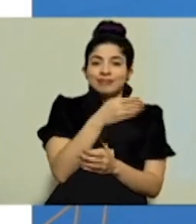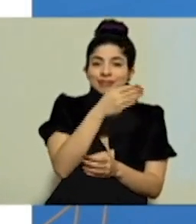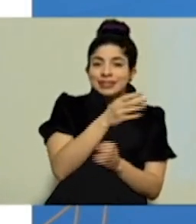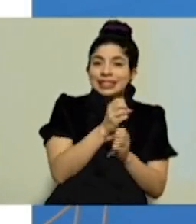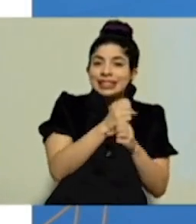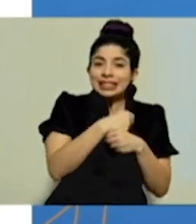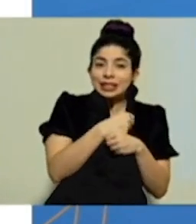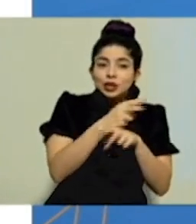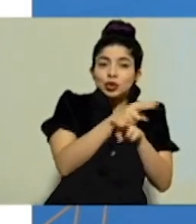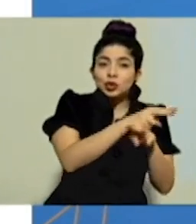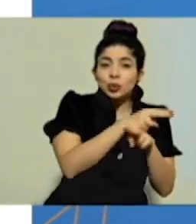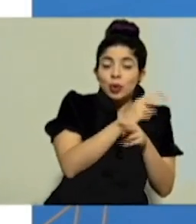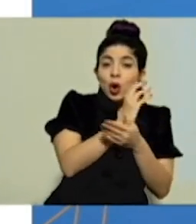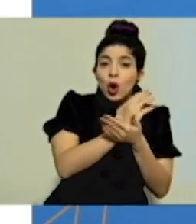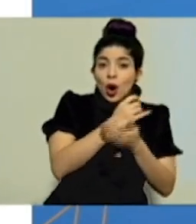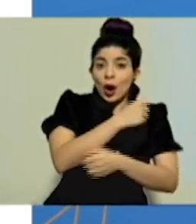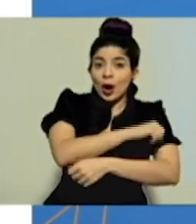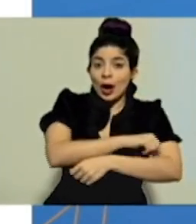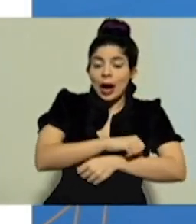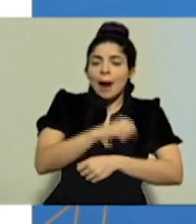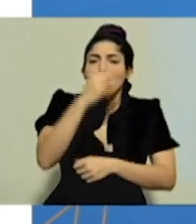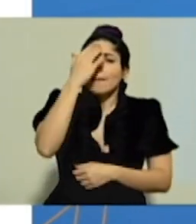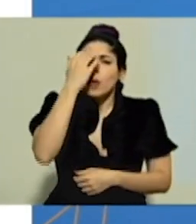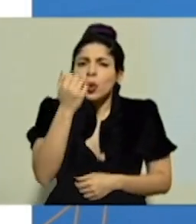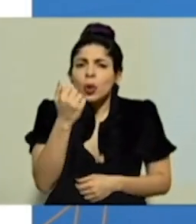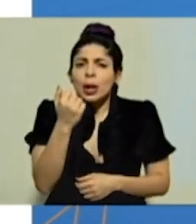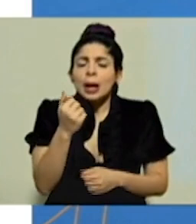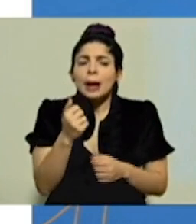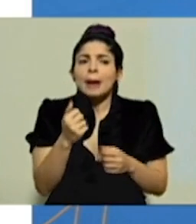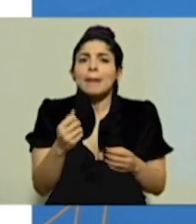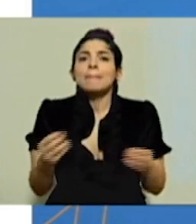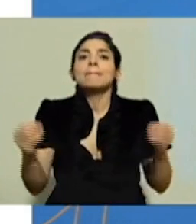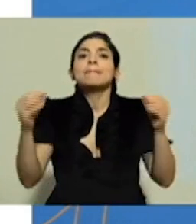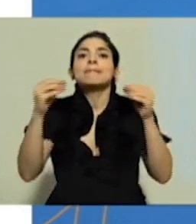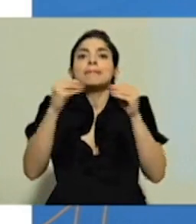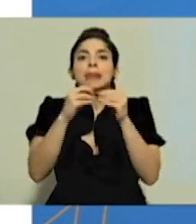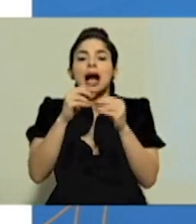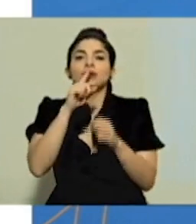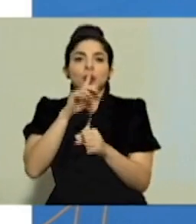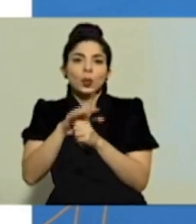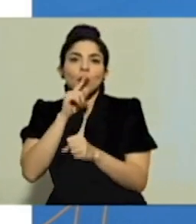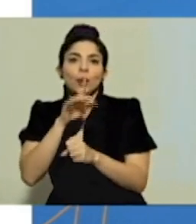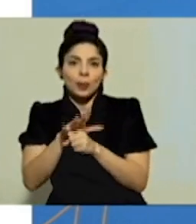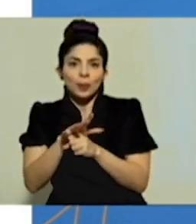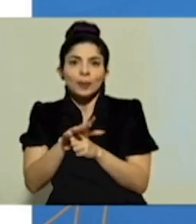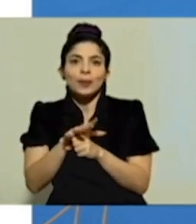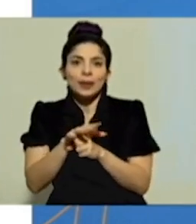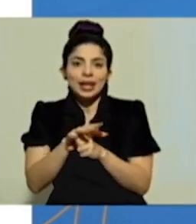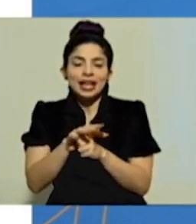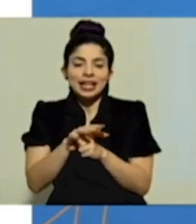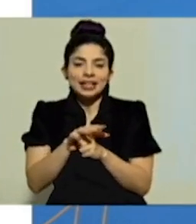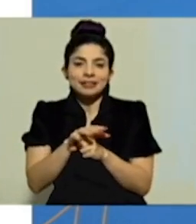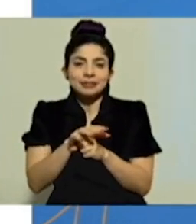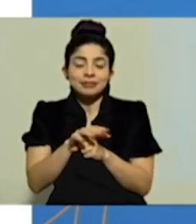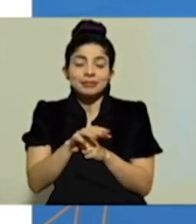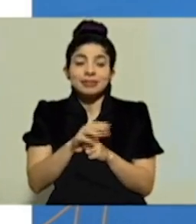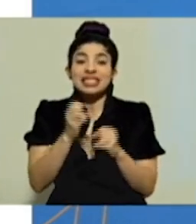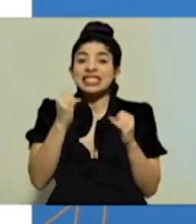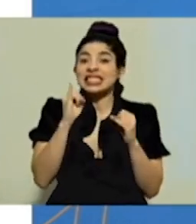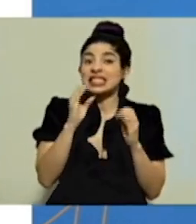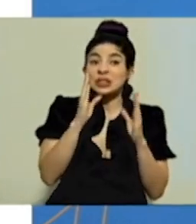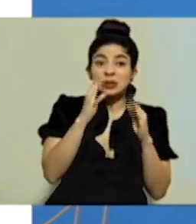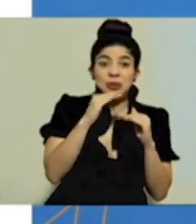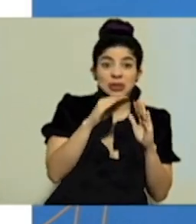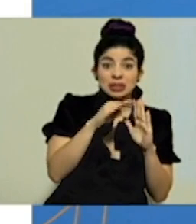también el Colegio Federado, porque hay un mayor cumplimiento de las medidas. Sin medidas,